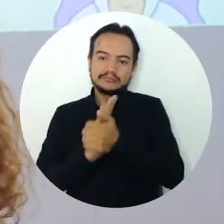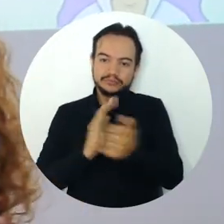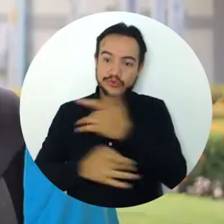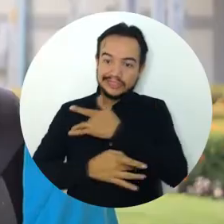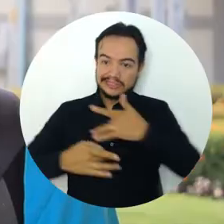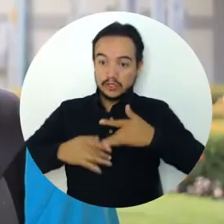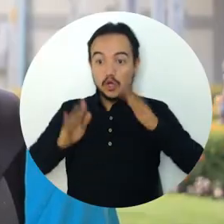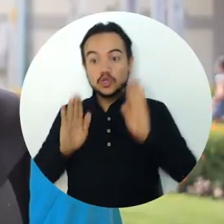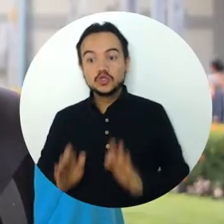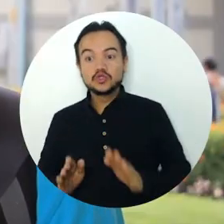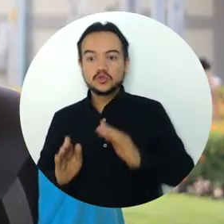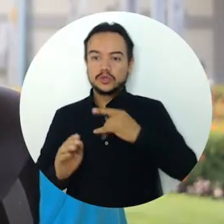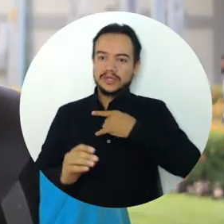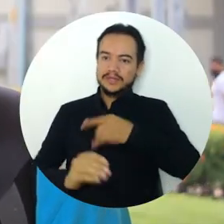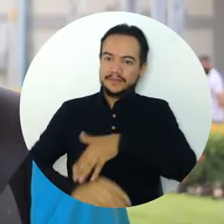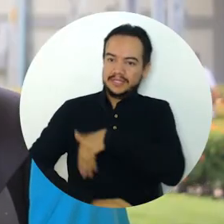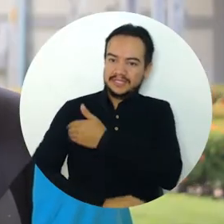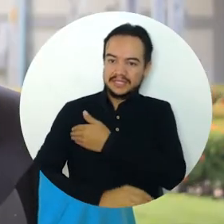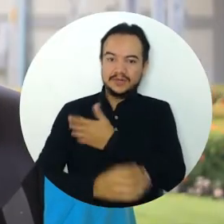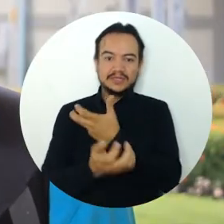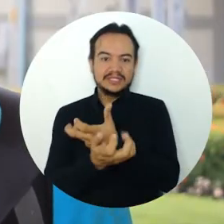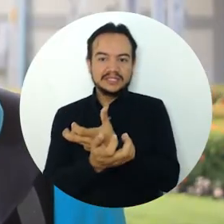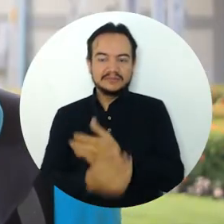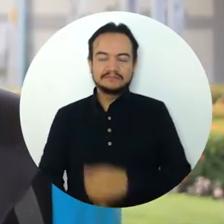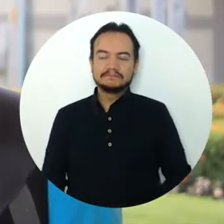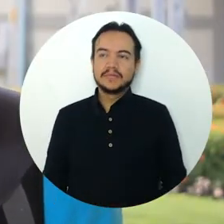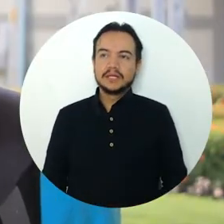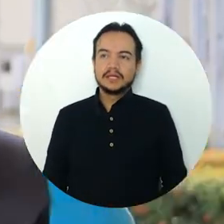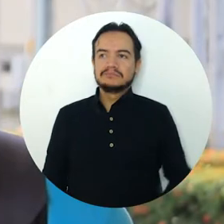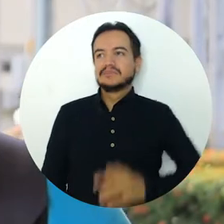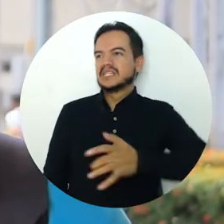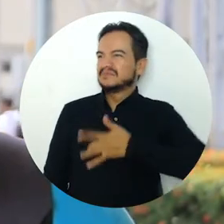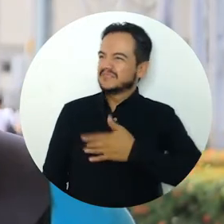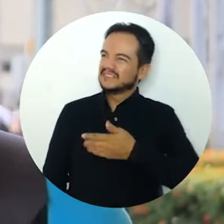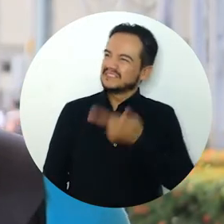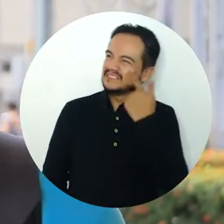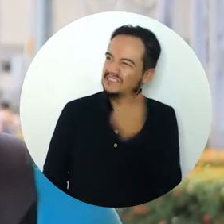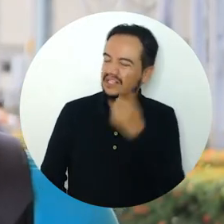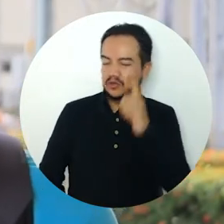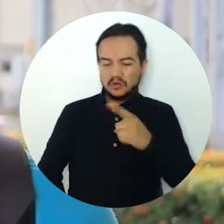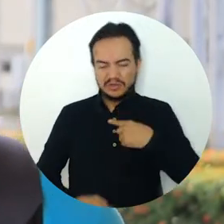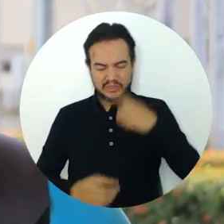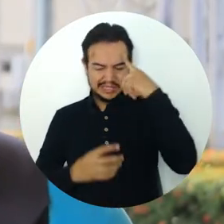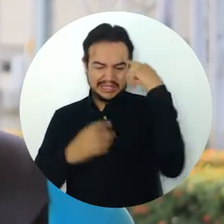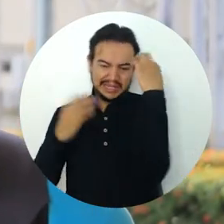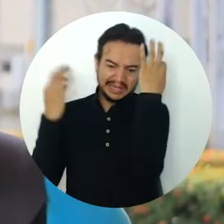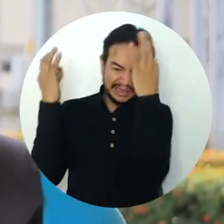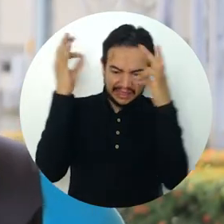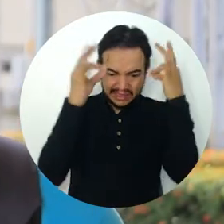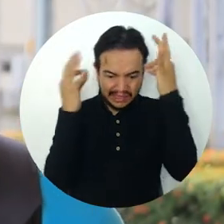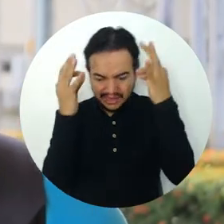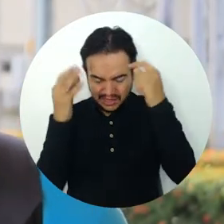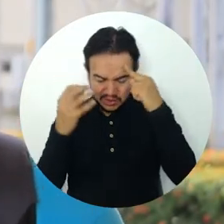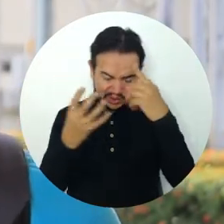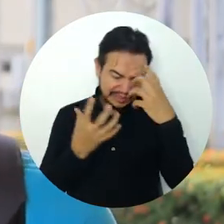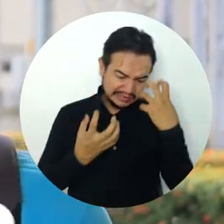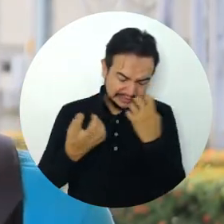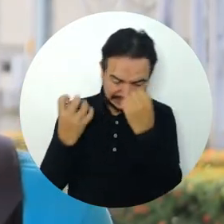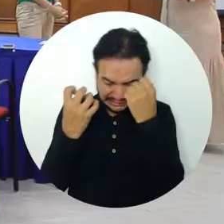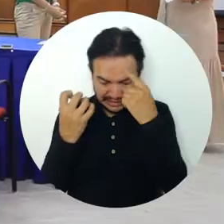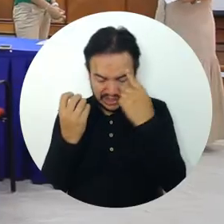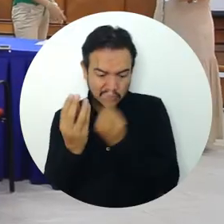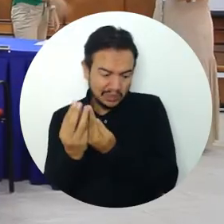MinCiencias. A mí me parece muy buena la iniciativa ya que ayuda a los jóvenes a hablar sobre sus problemas, a esterilizarlos, a ver que no están